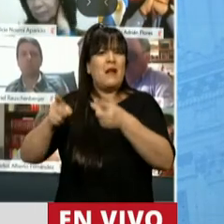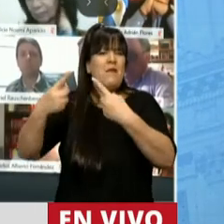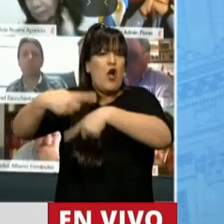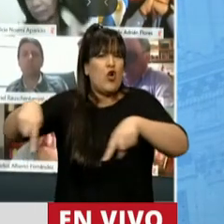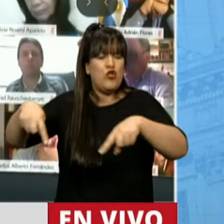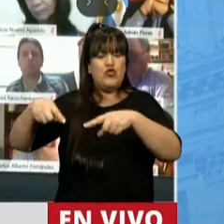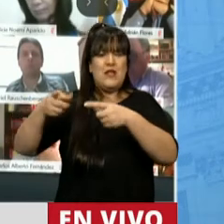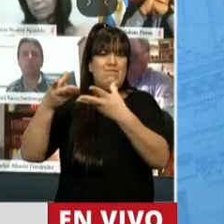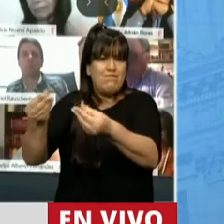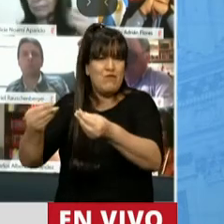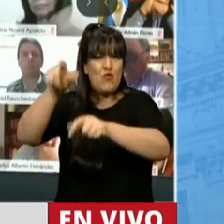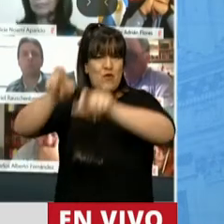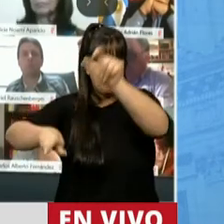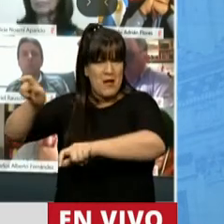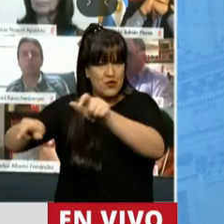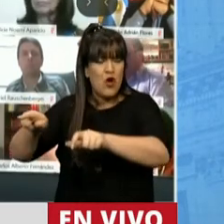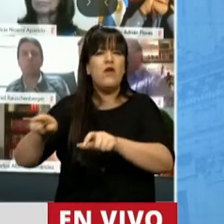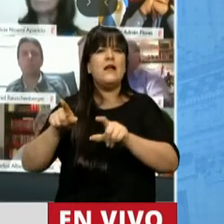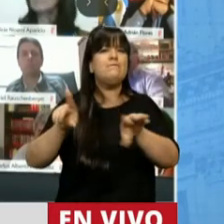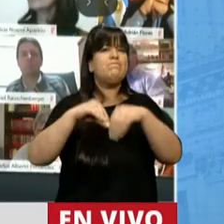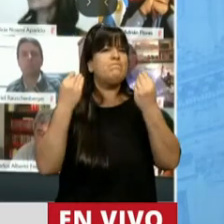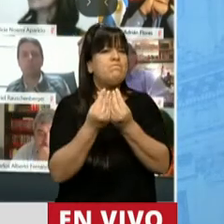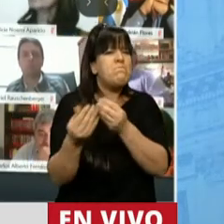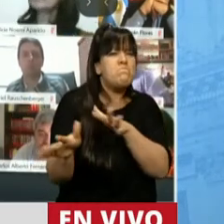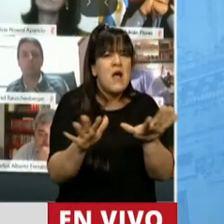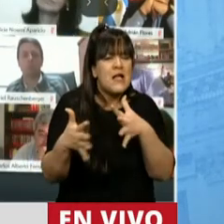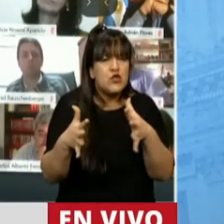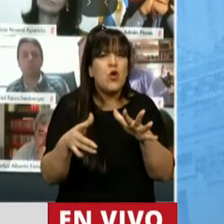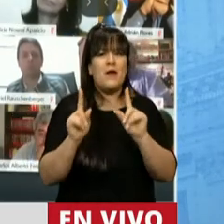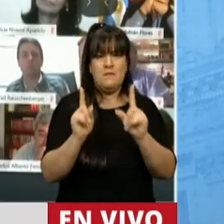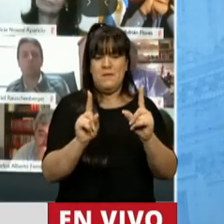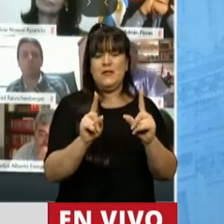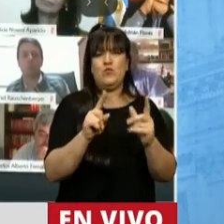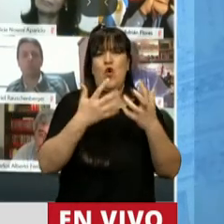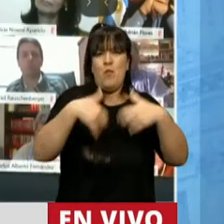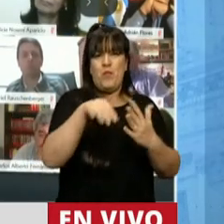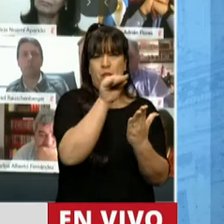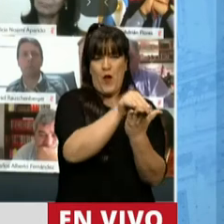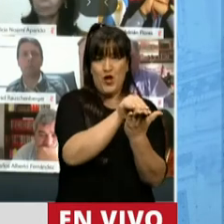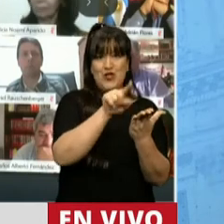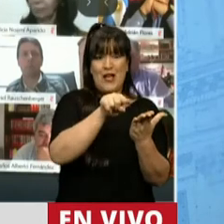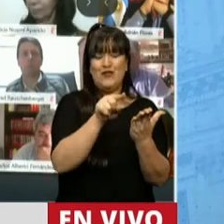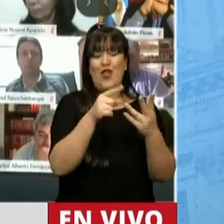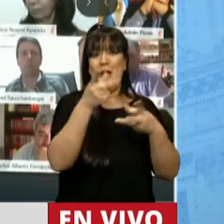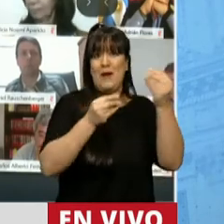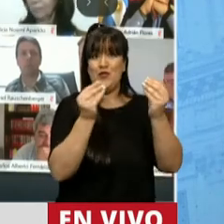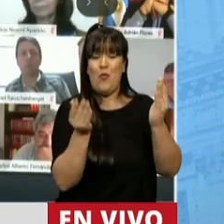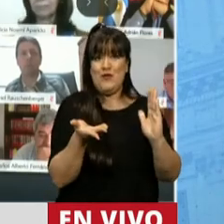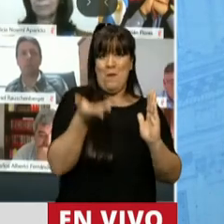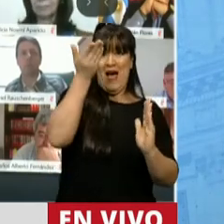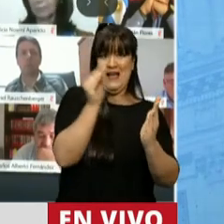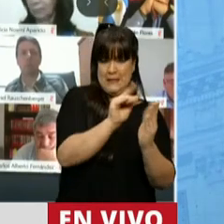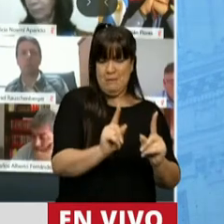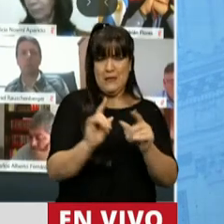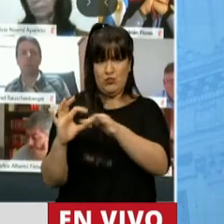y el resultado se encuentra en valores cercanos a los plasmados en el proyecto de ampliación presupuestaria. Es